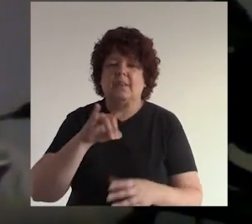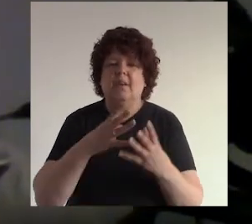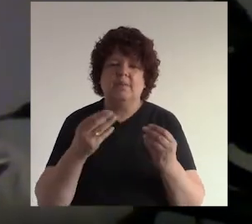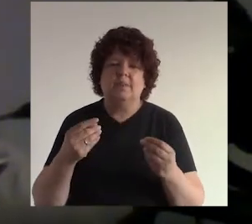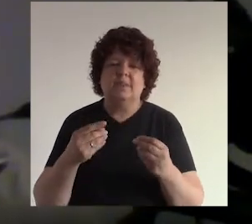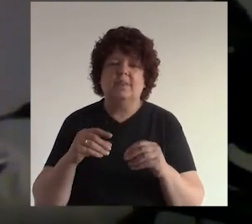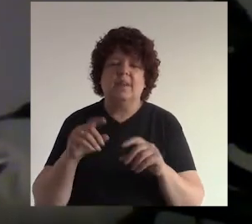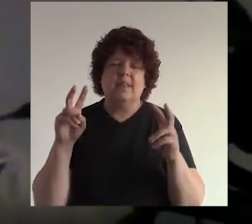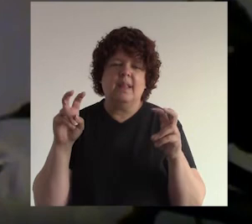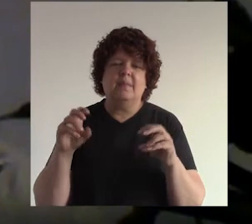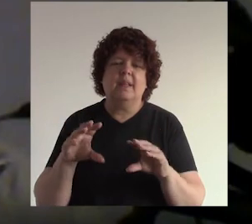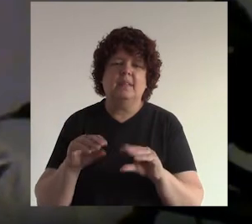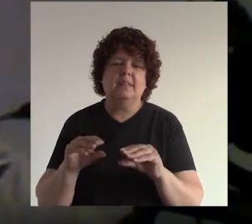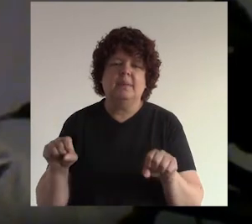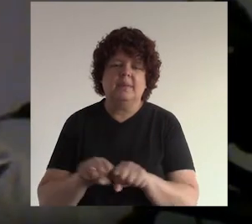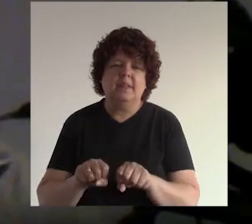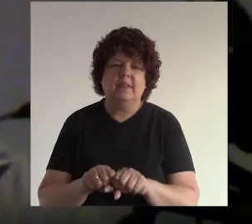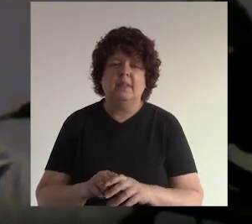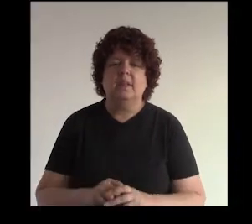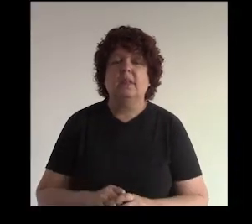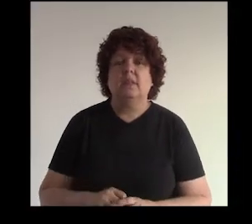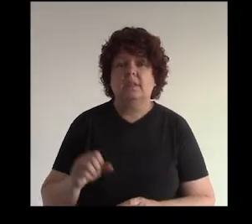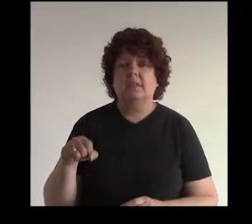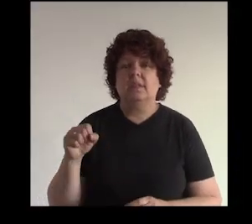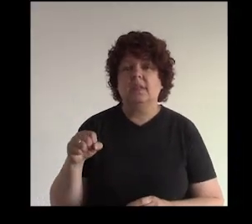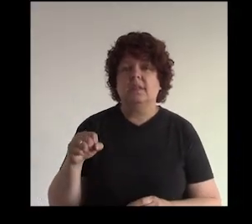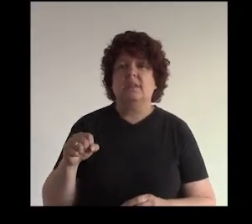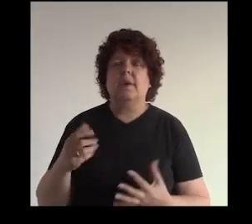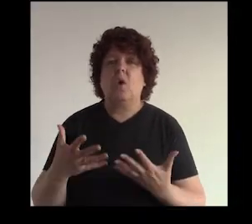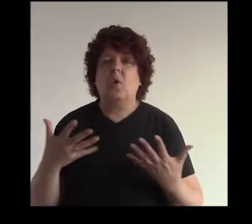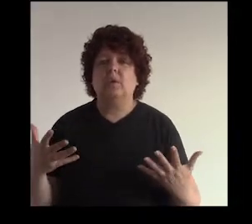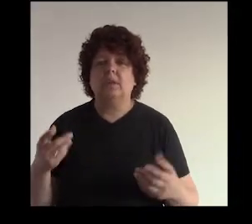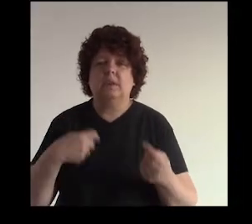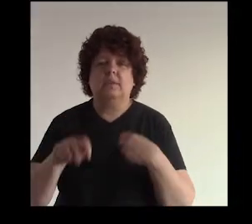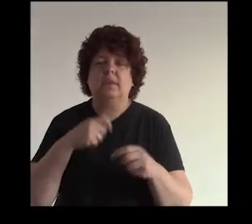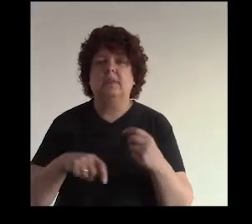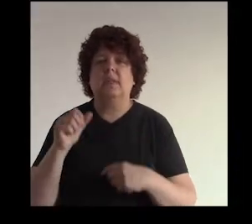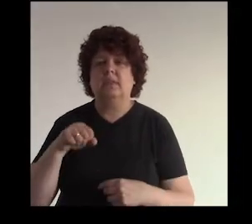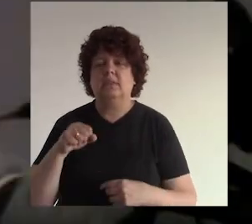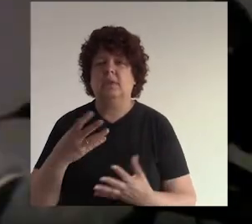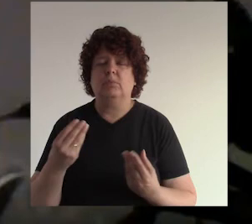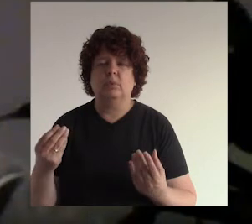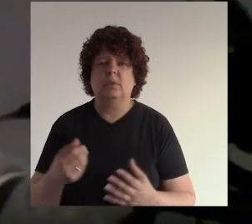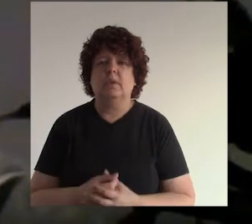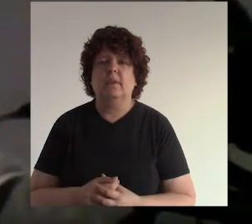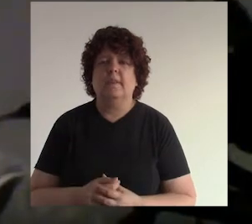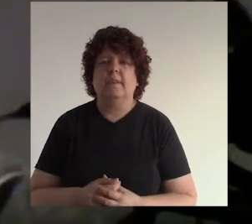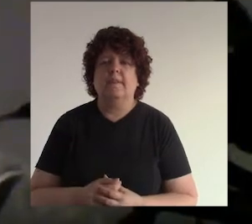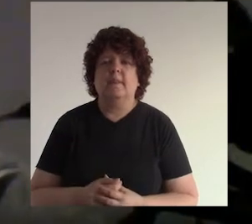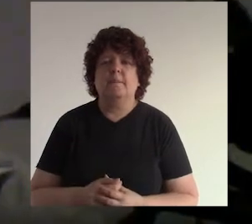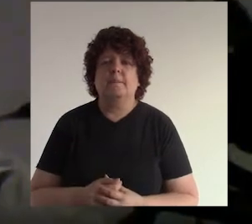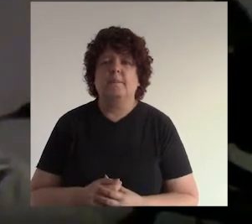demandada el tema de zapatillas ¿no? o es que eran sí había productos que se estaban vendiendo y todo me da pie a